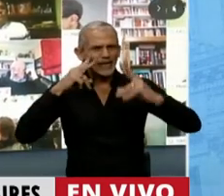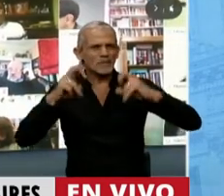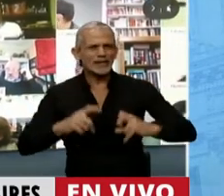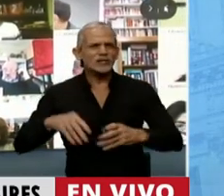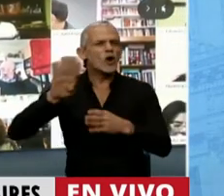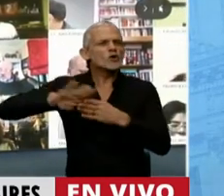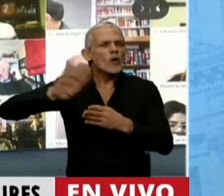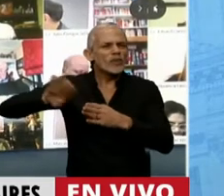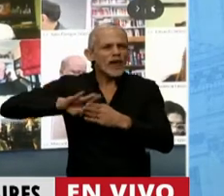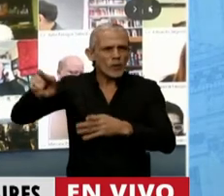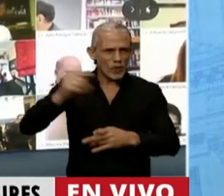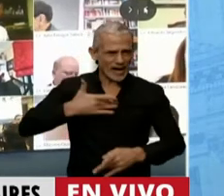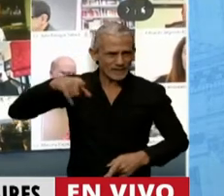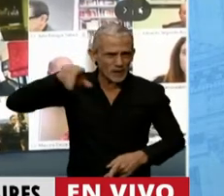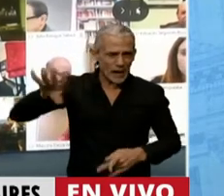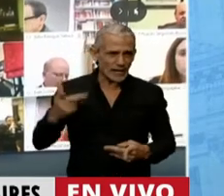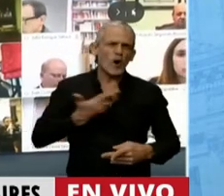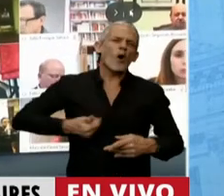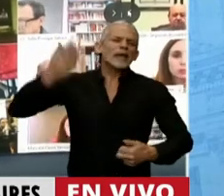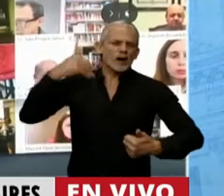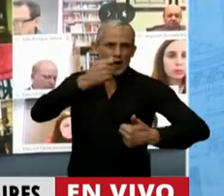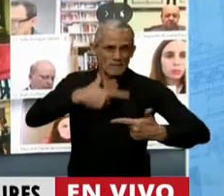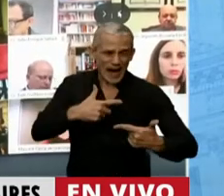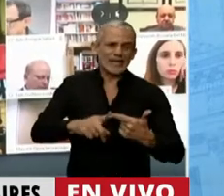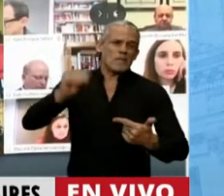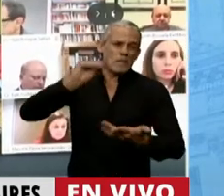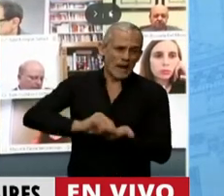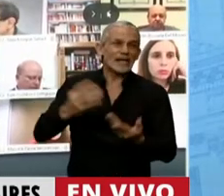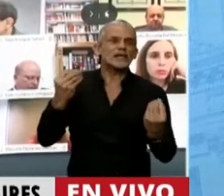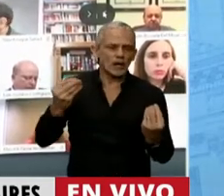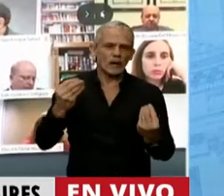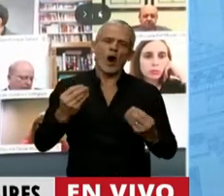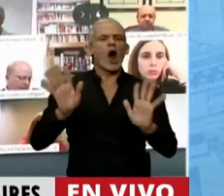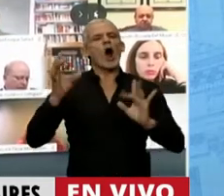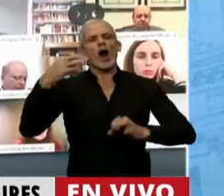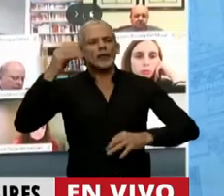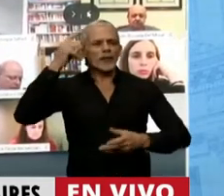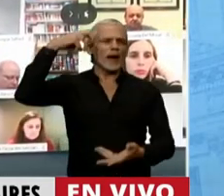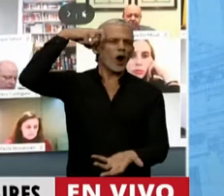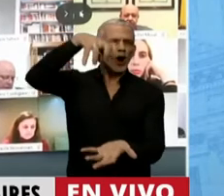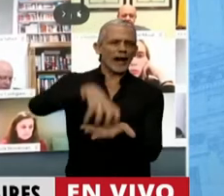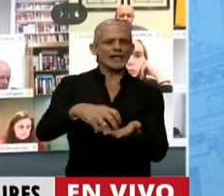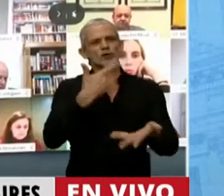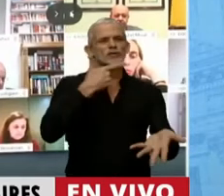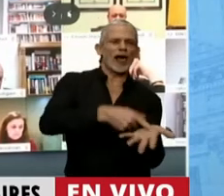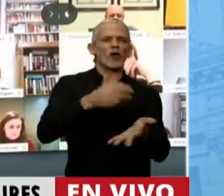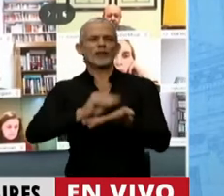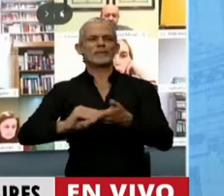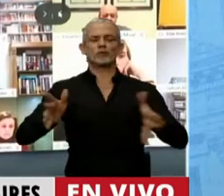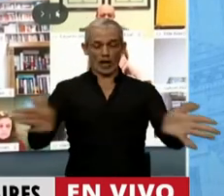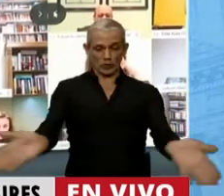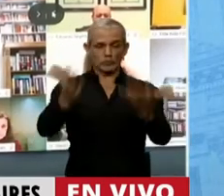esta deuda fraudulenta, no sólo del gobierno anterior, sino de nosotros nos remiten a la bicameral del Congreso. Le pregunto a bloque oficialista